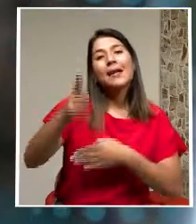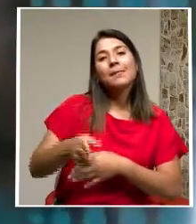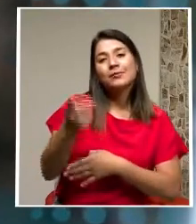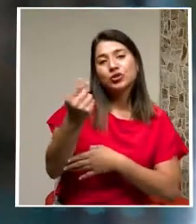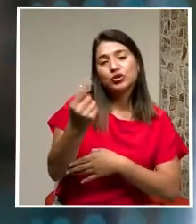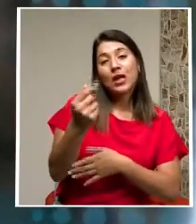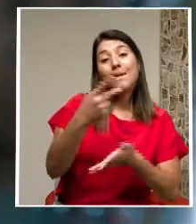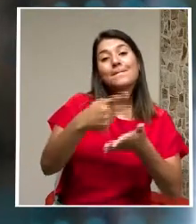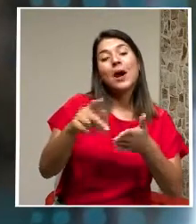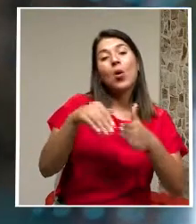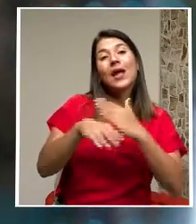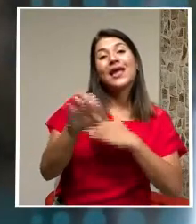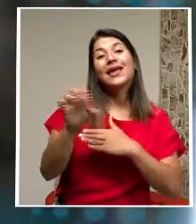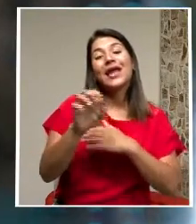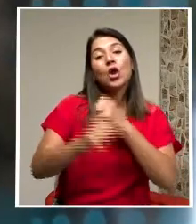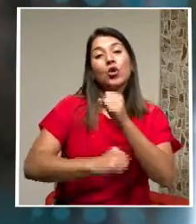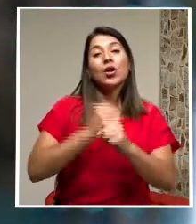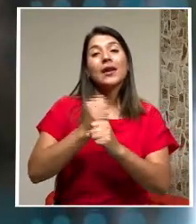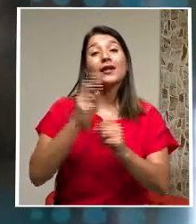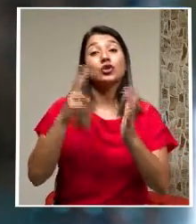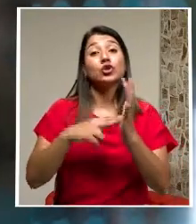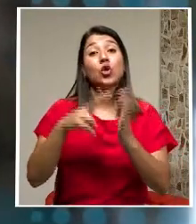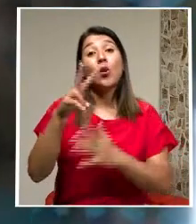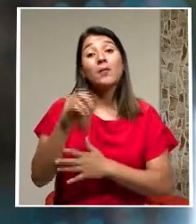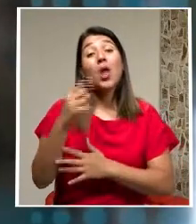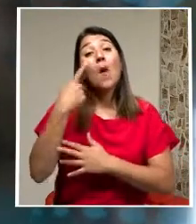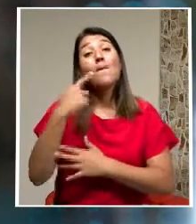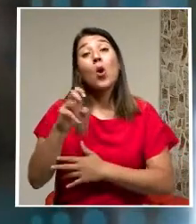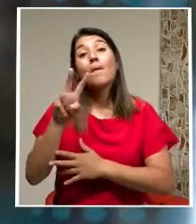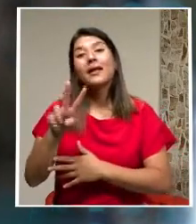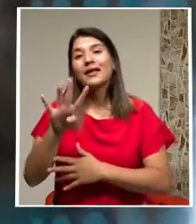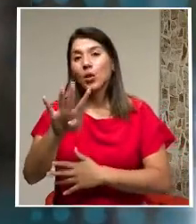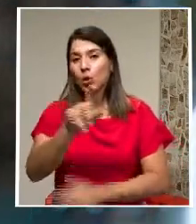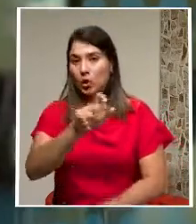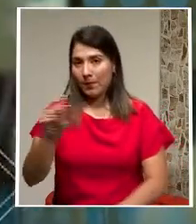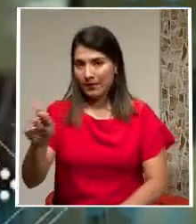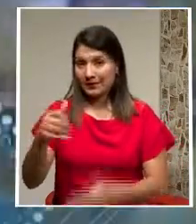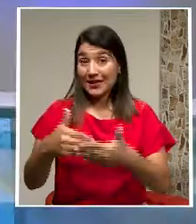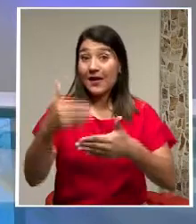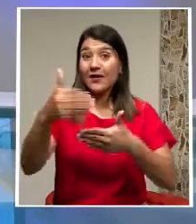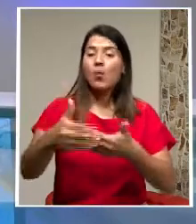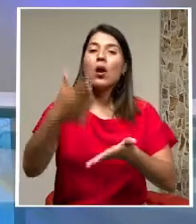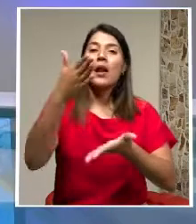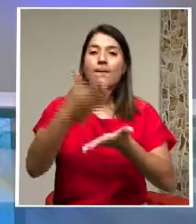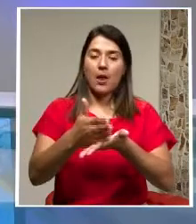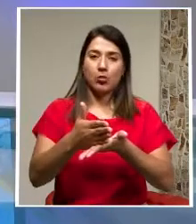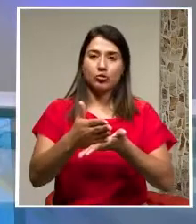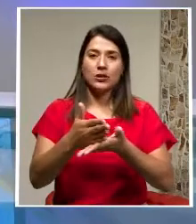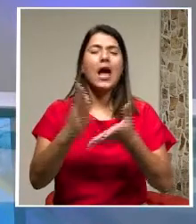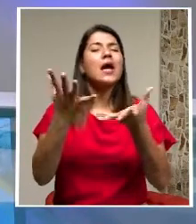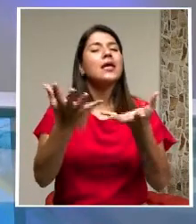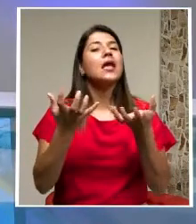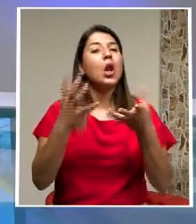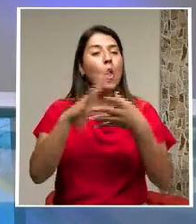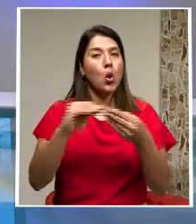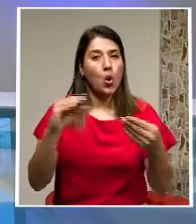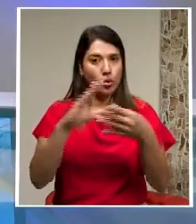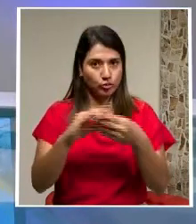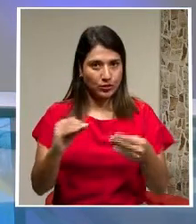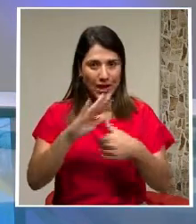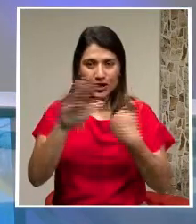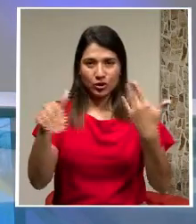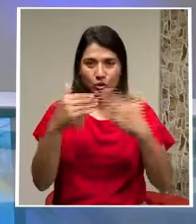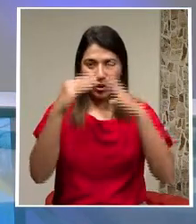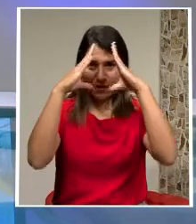Año 2020 Y Lo Harán Por Los Próximos 24 Meses Al Volver De La Pausa Le Contamos Los